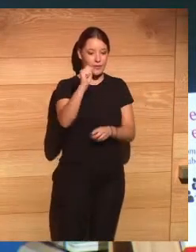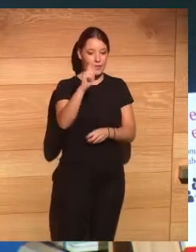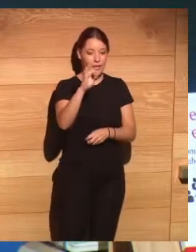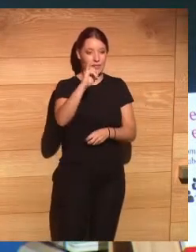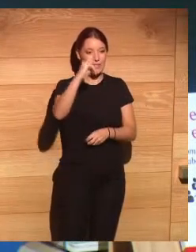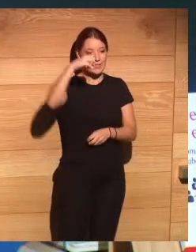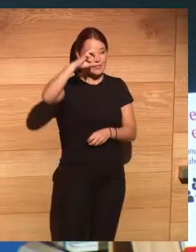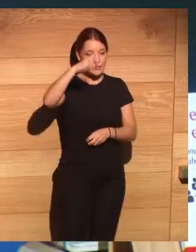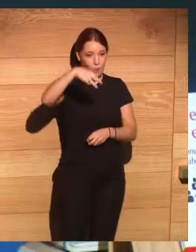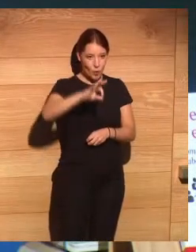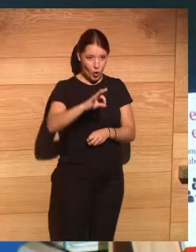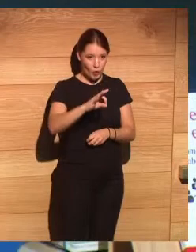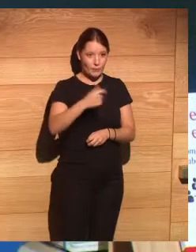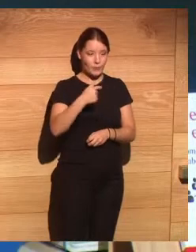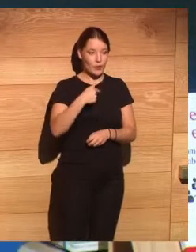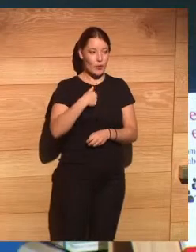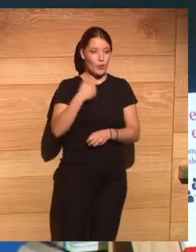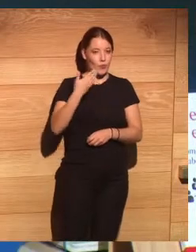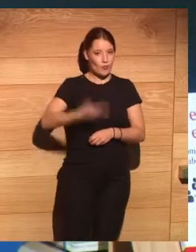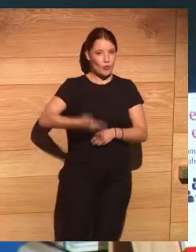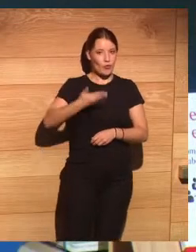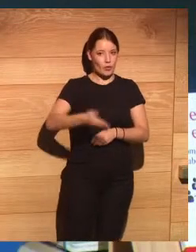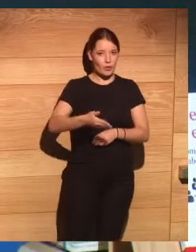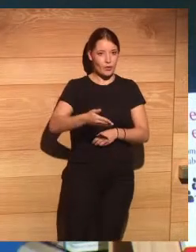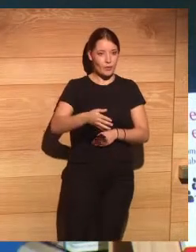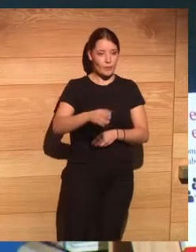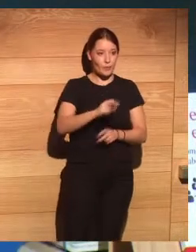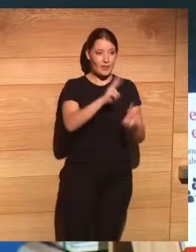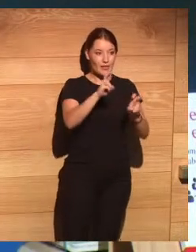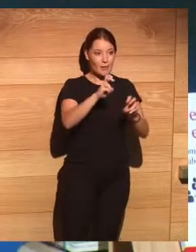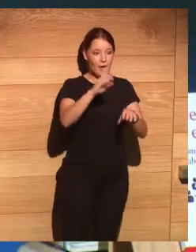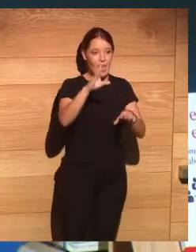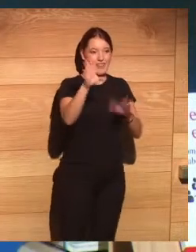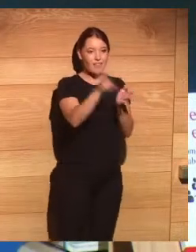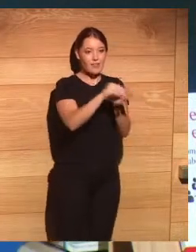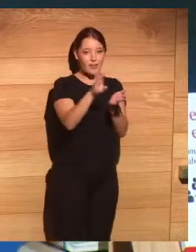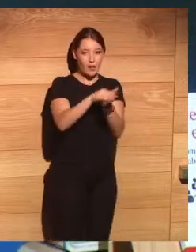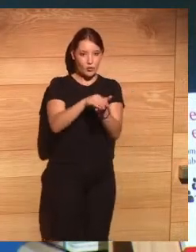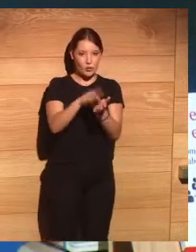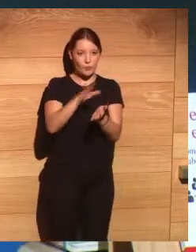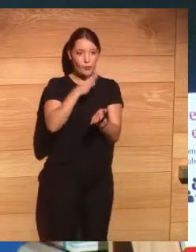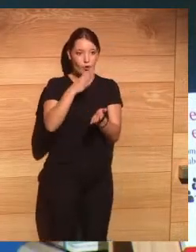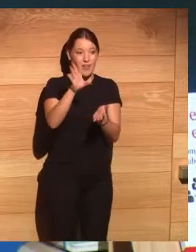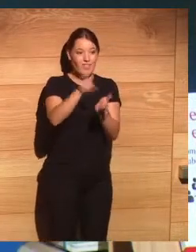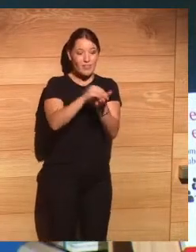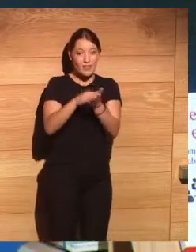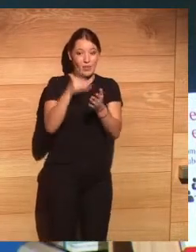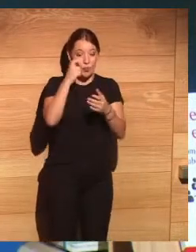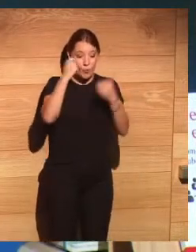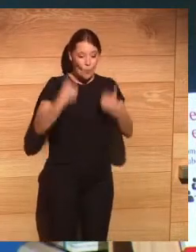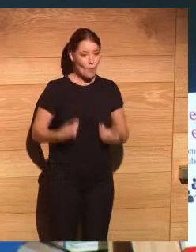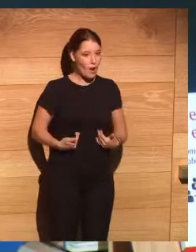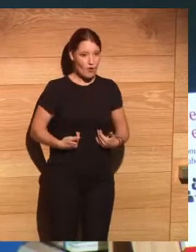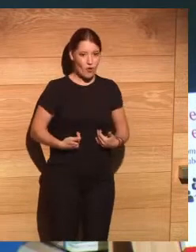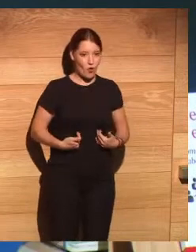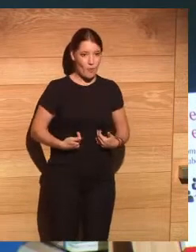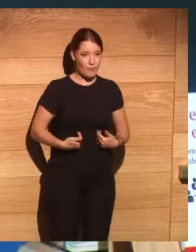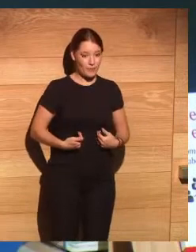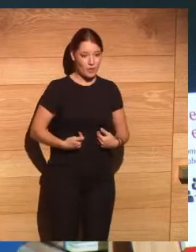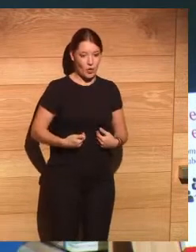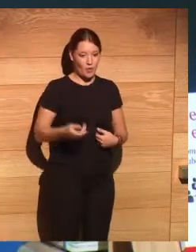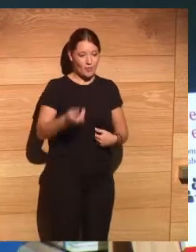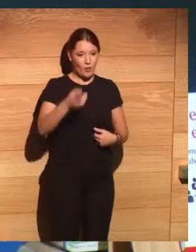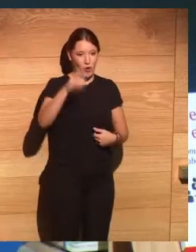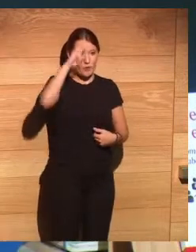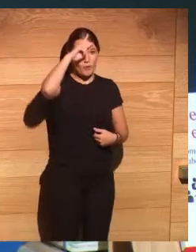que toda la realidad se convierta en un dato porque el dato humano no es un dato cualquiera y ahí me preocupa mucho el datismo como convertir